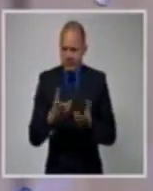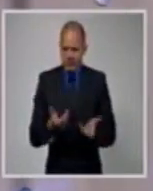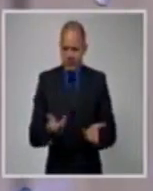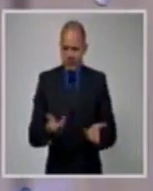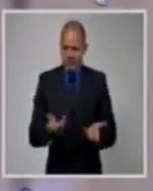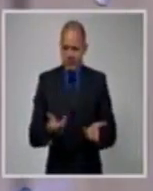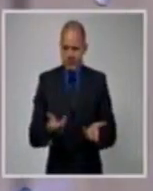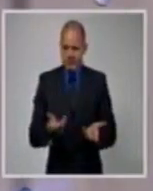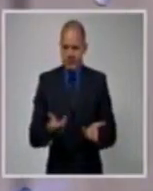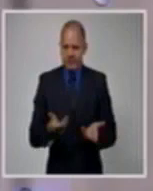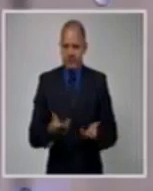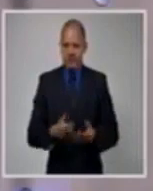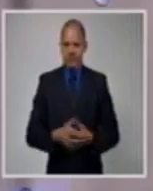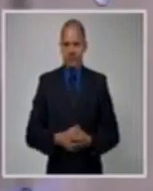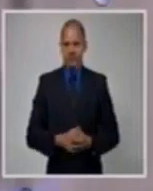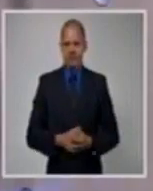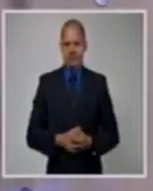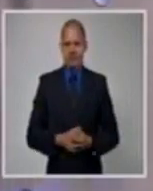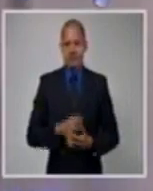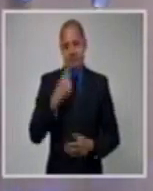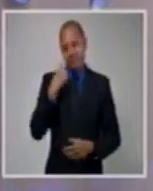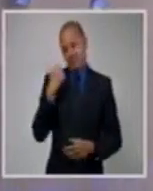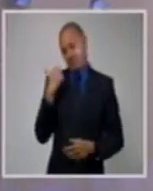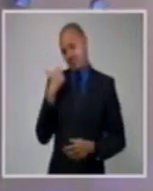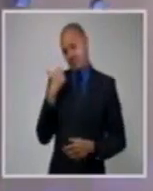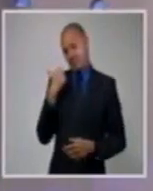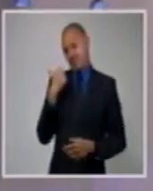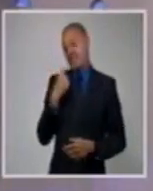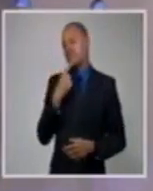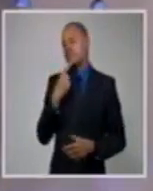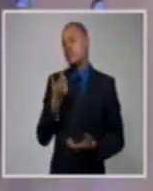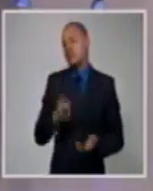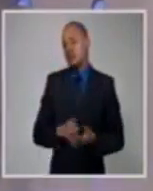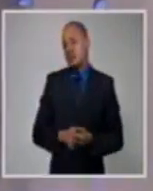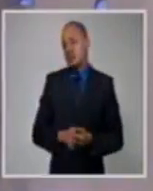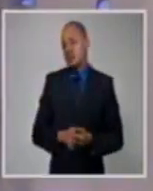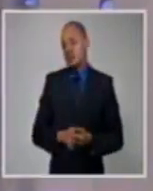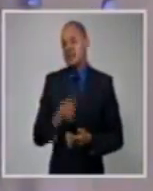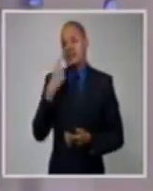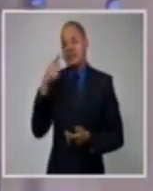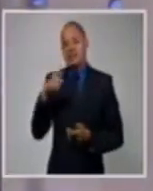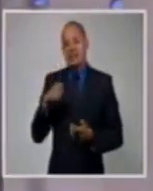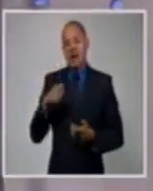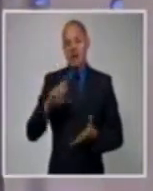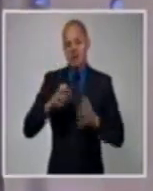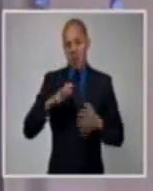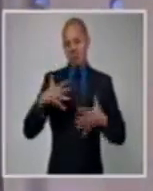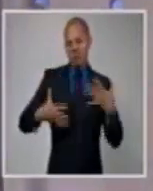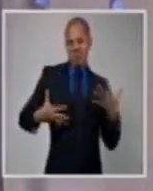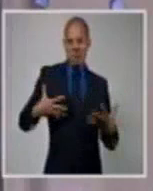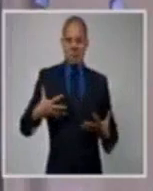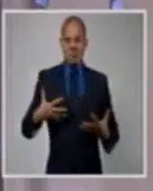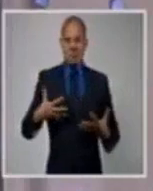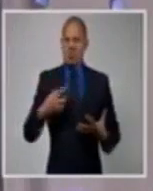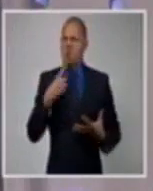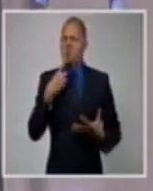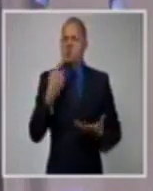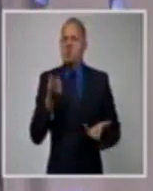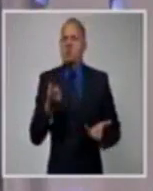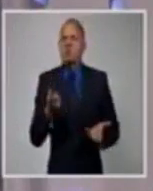Nosotros teníamos... Él habla de límites, de orden. Quieren ver qué nos dice la constitución sobre eso.